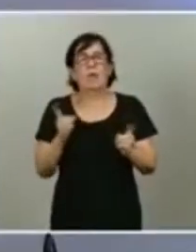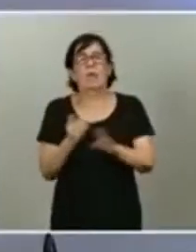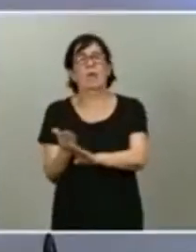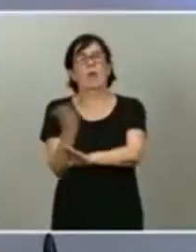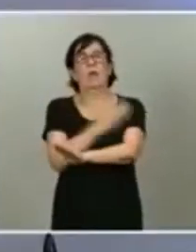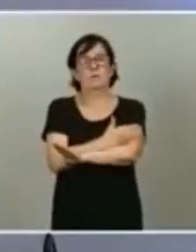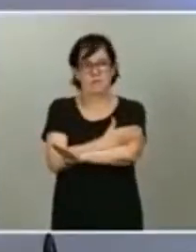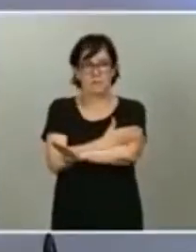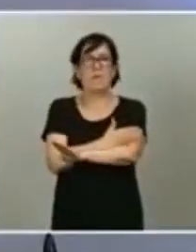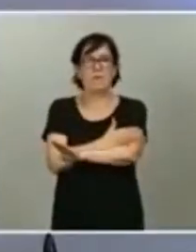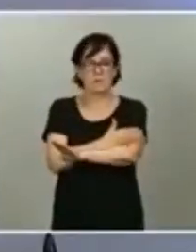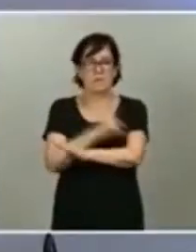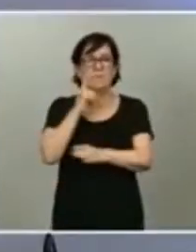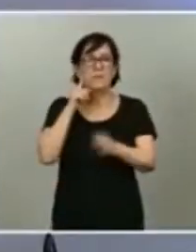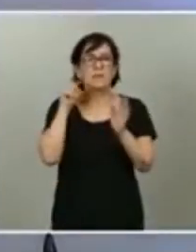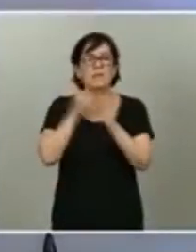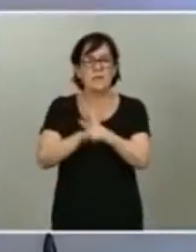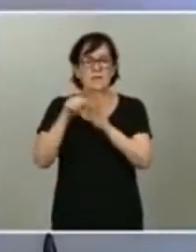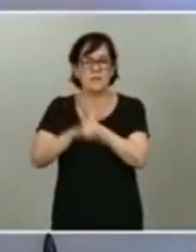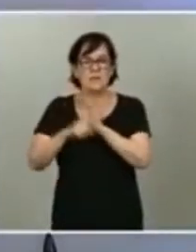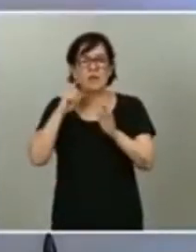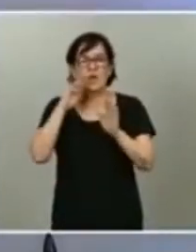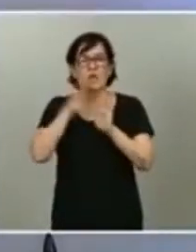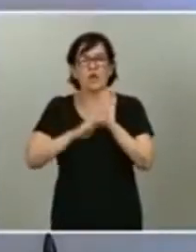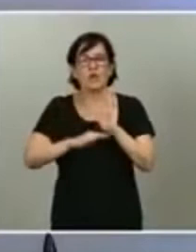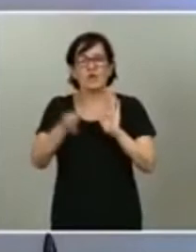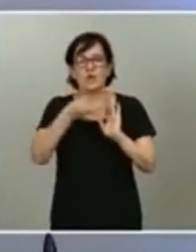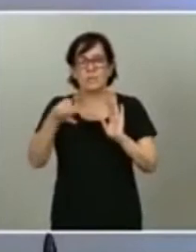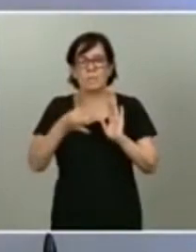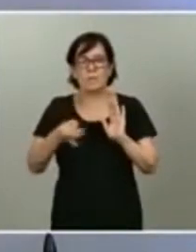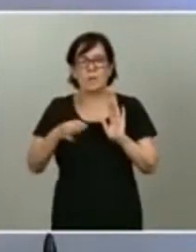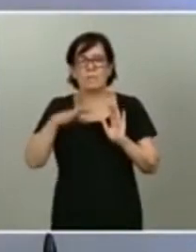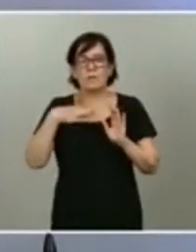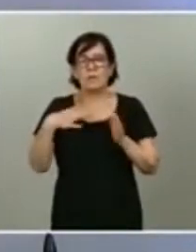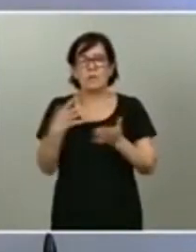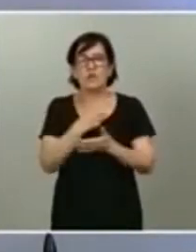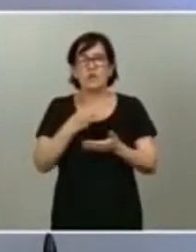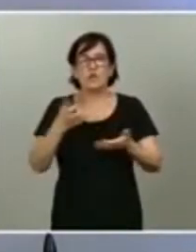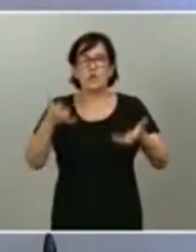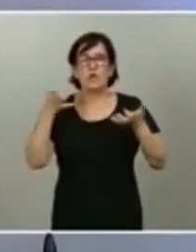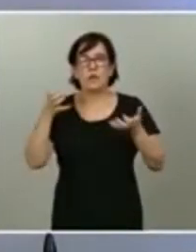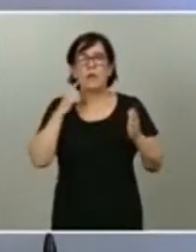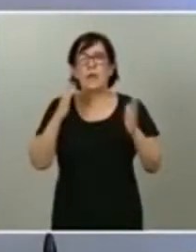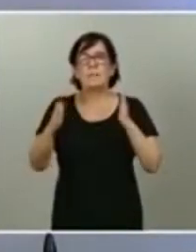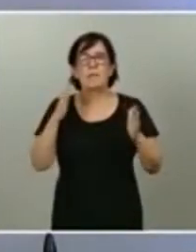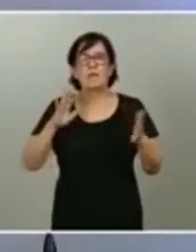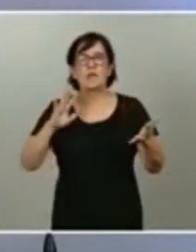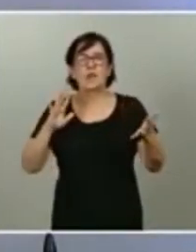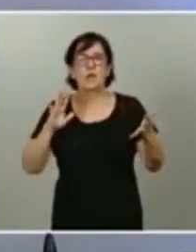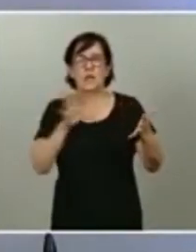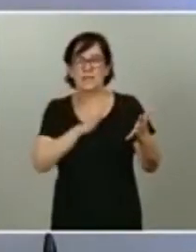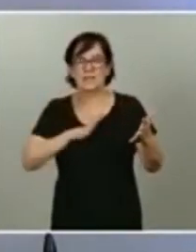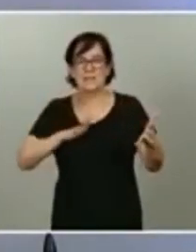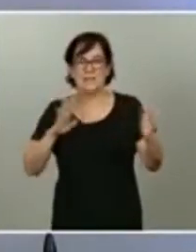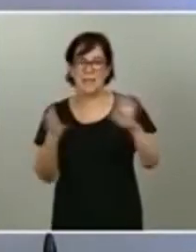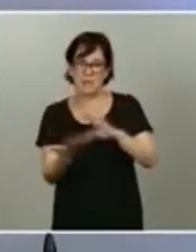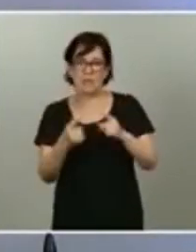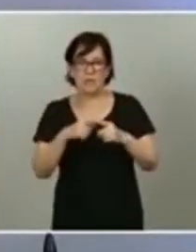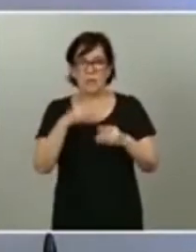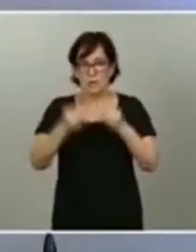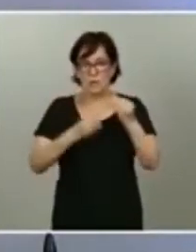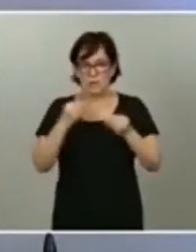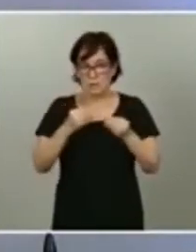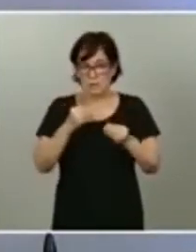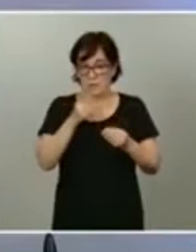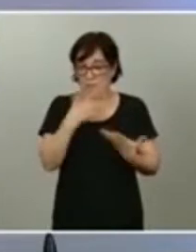se desarrolle en unas condiciones óptimas para que todos ganemos en ese periodo de transición que en este momento estamos atravesando.